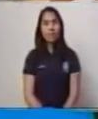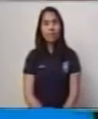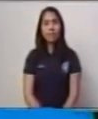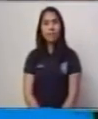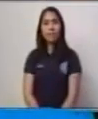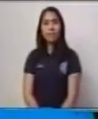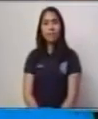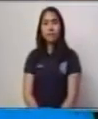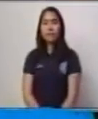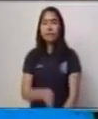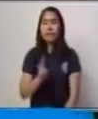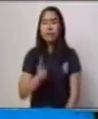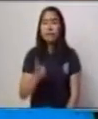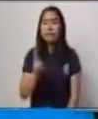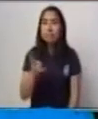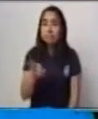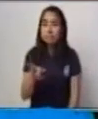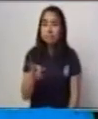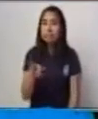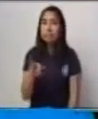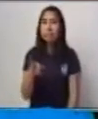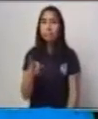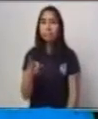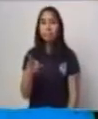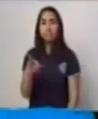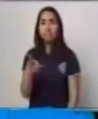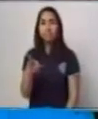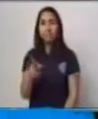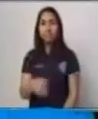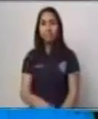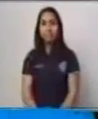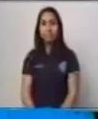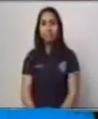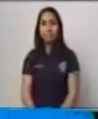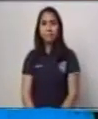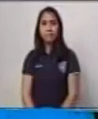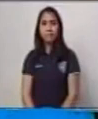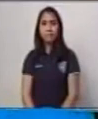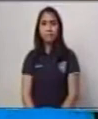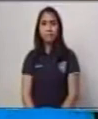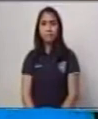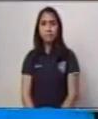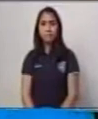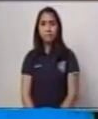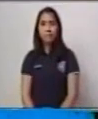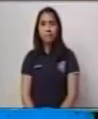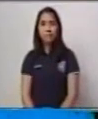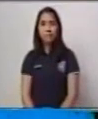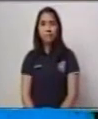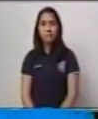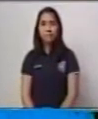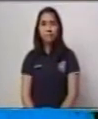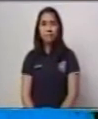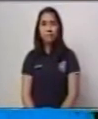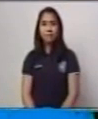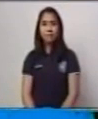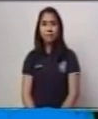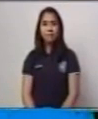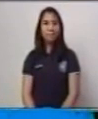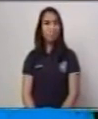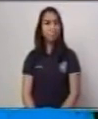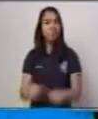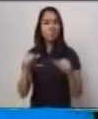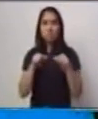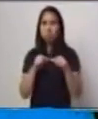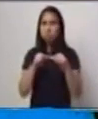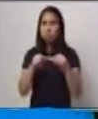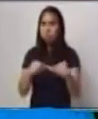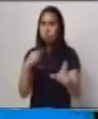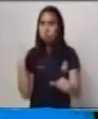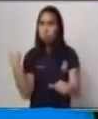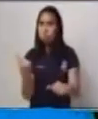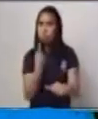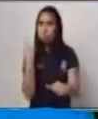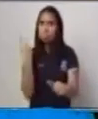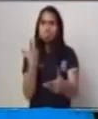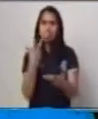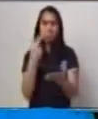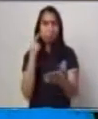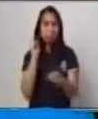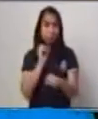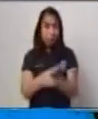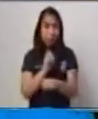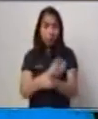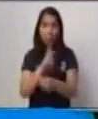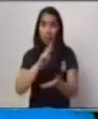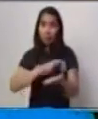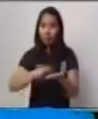en constante relación las normas de higiene. Lavar constantemente sus manos.